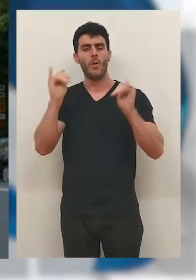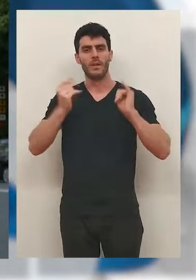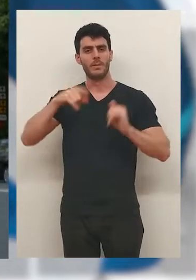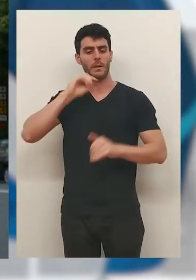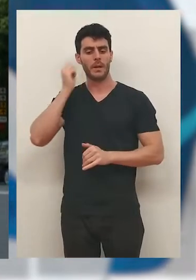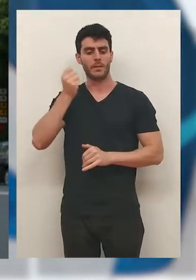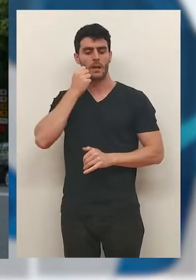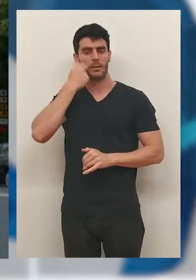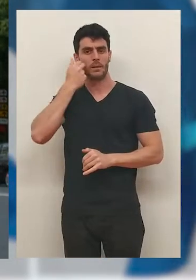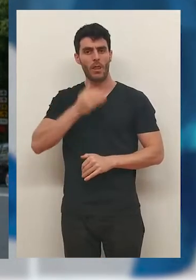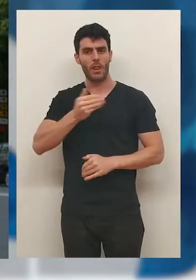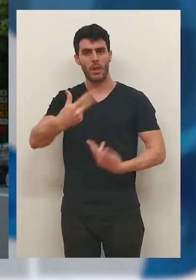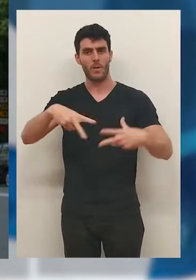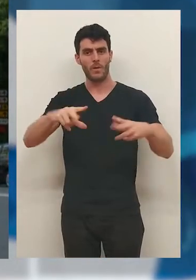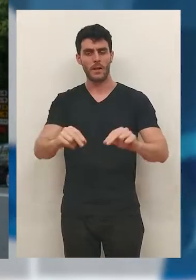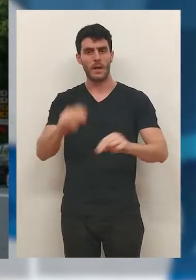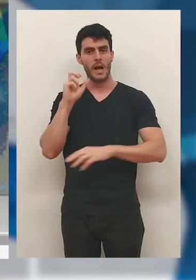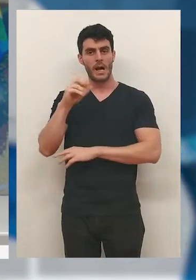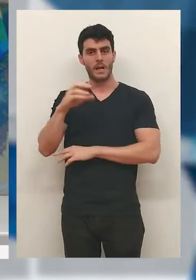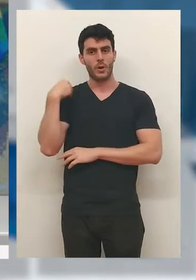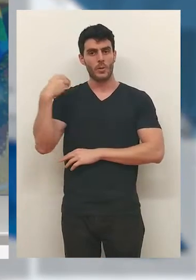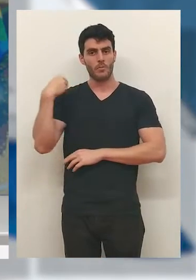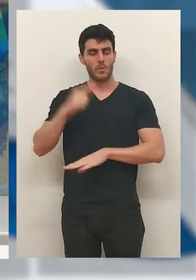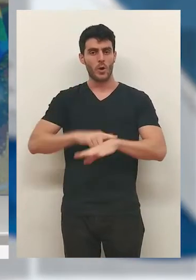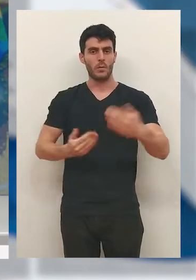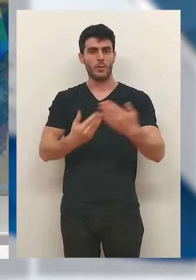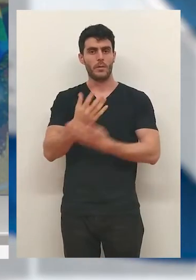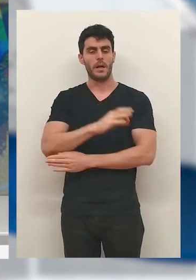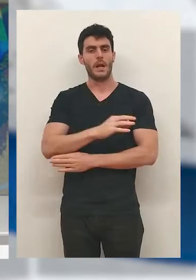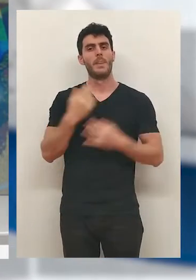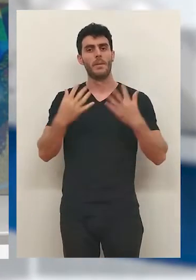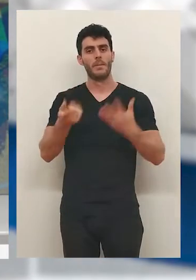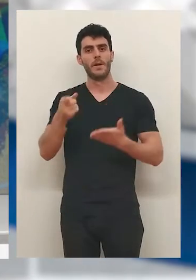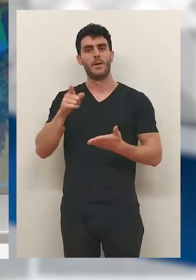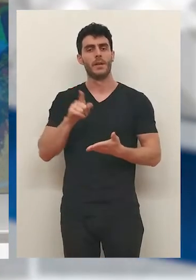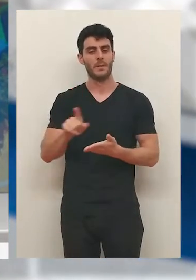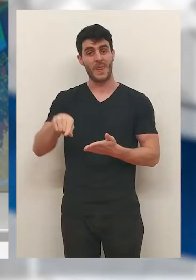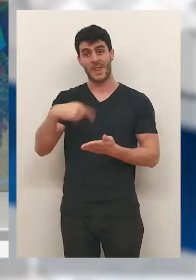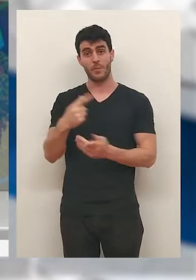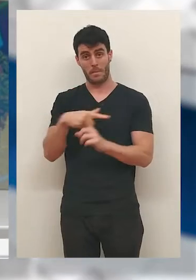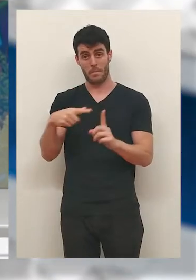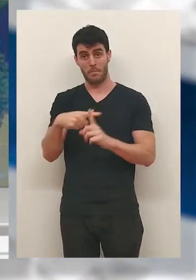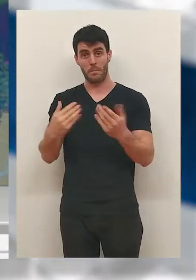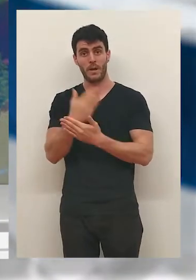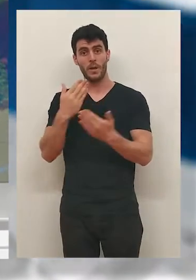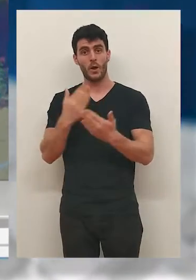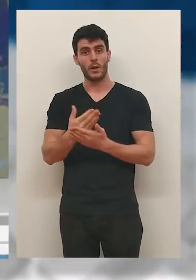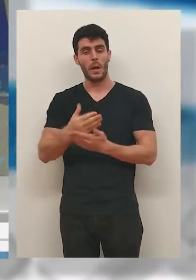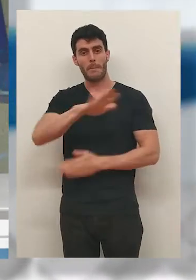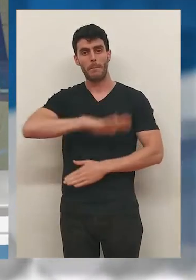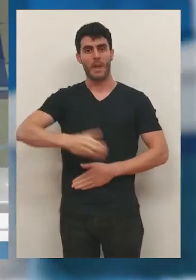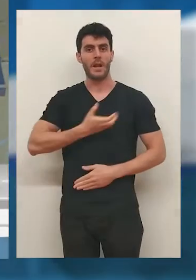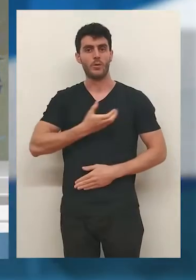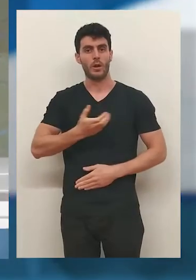manifestación festiva y reivindicativa. Ese acto se celebraba a primera hora de la mañana y en torno a mediodía los colores